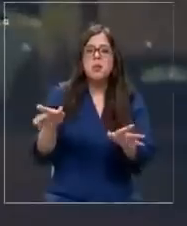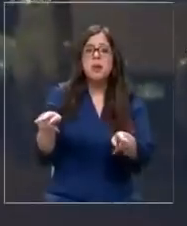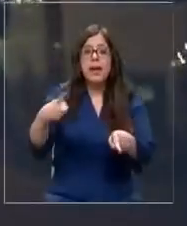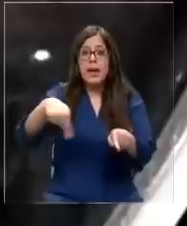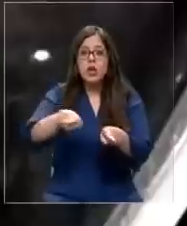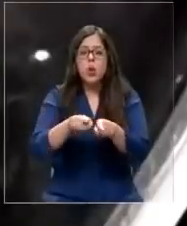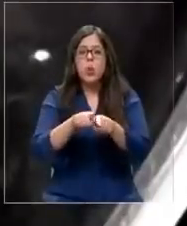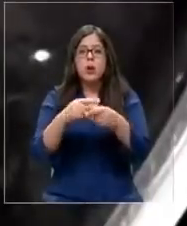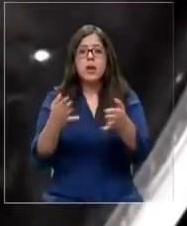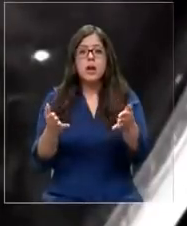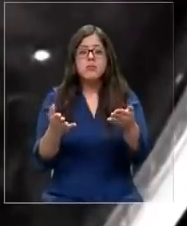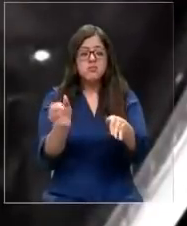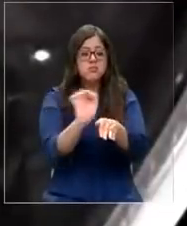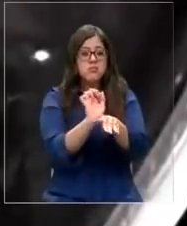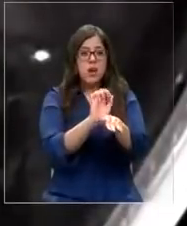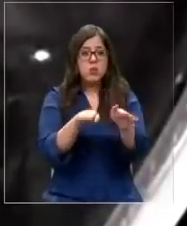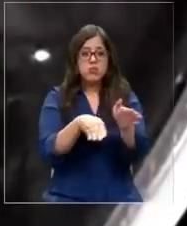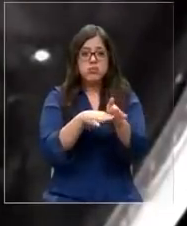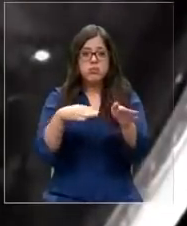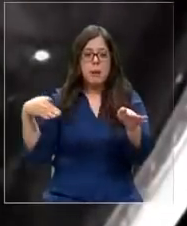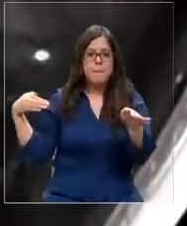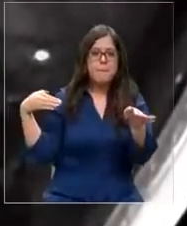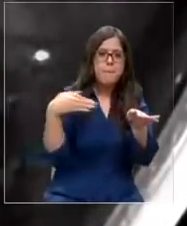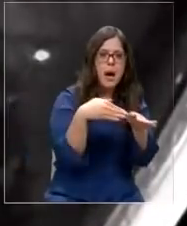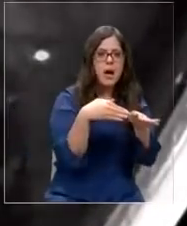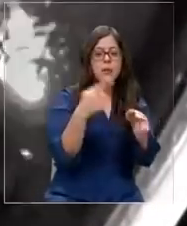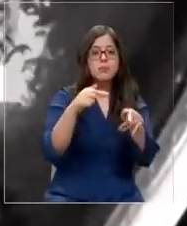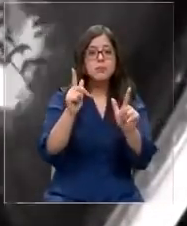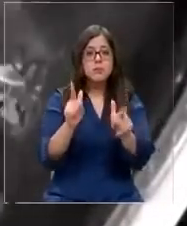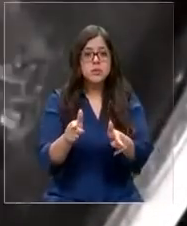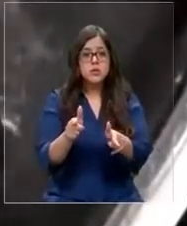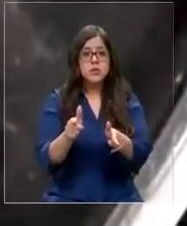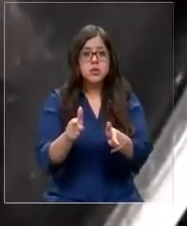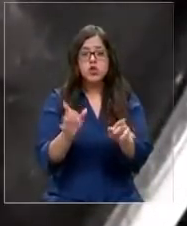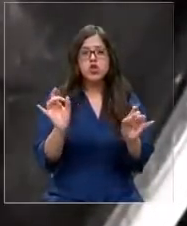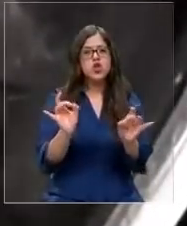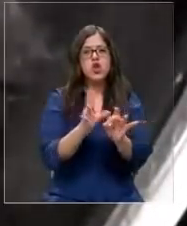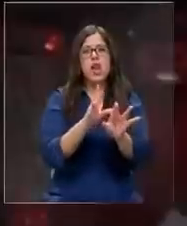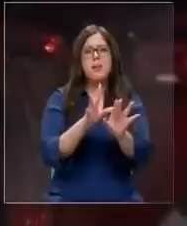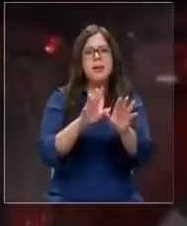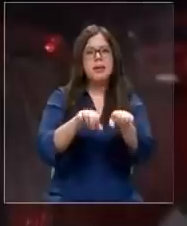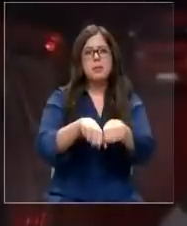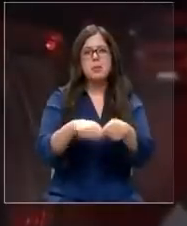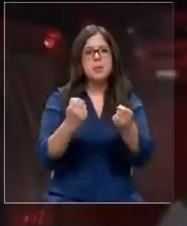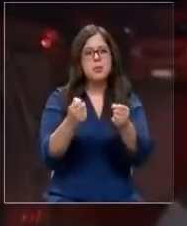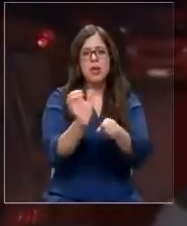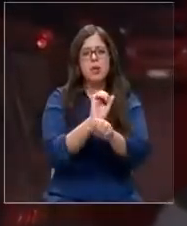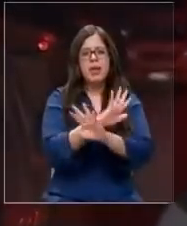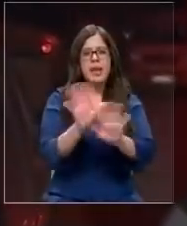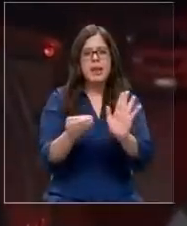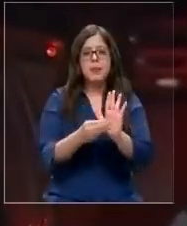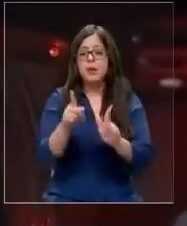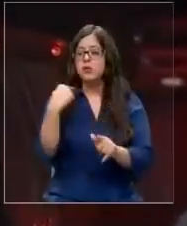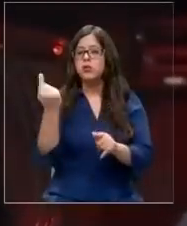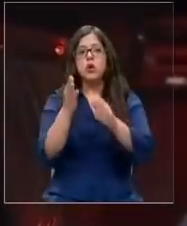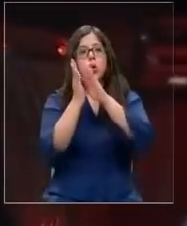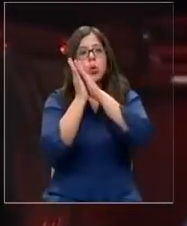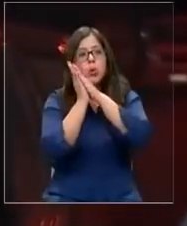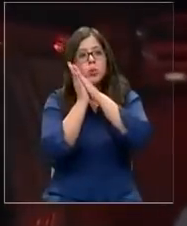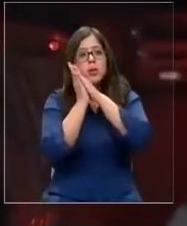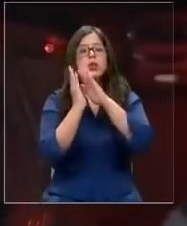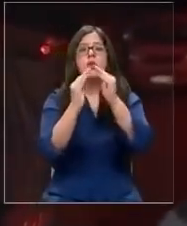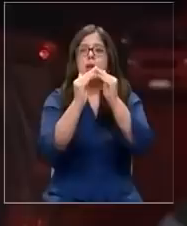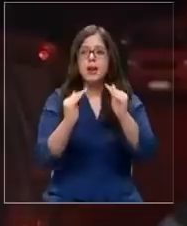terminaron chocando con un auto estacionado. Afortunadamente no hubo más que daños materiales. Nosotros estábamos durmiendo en